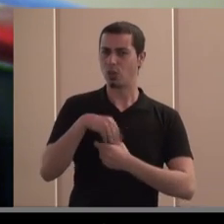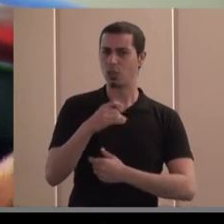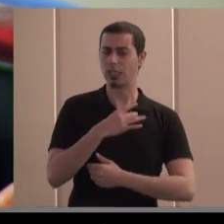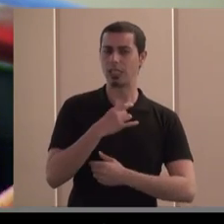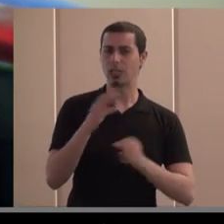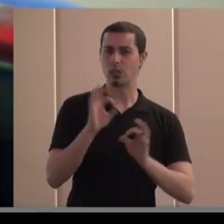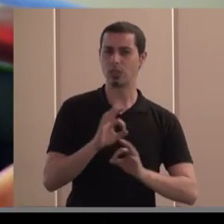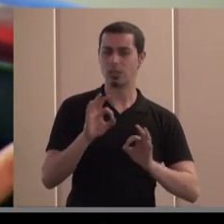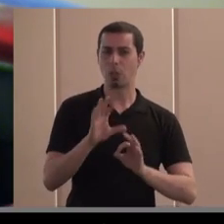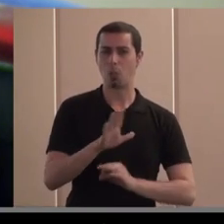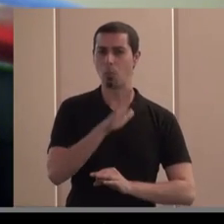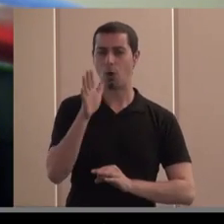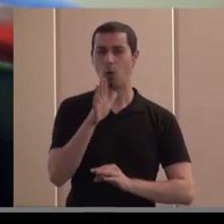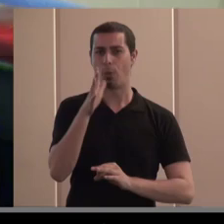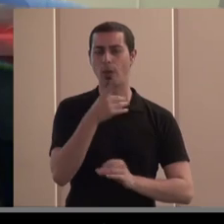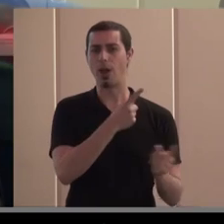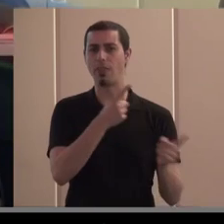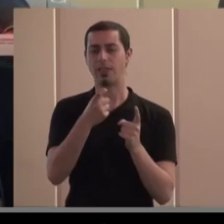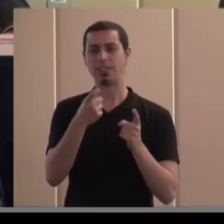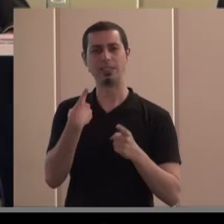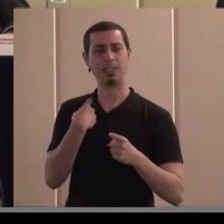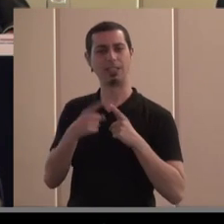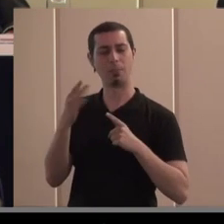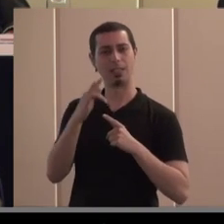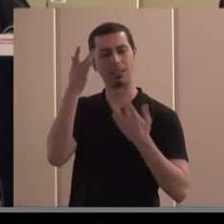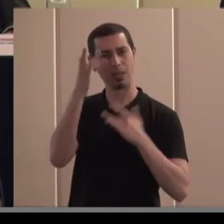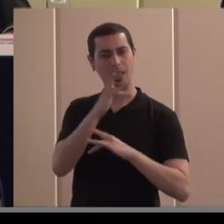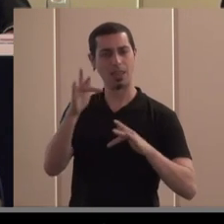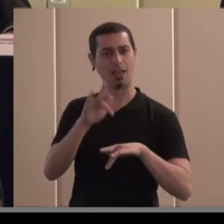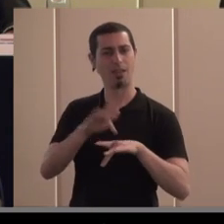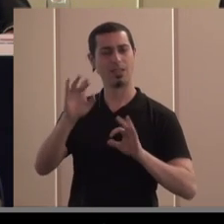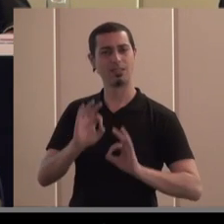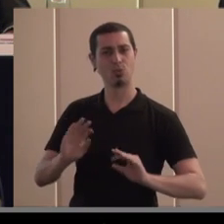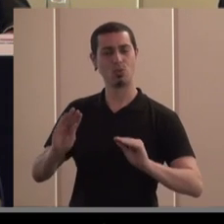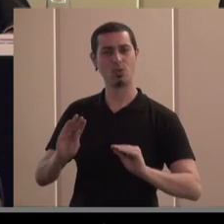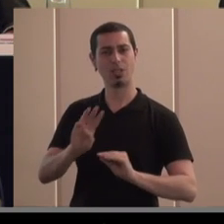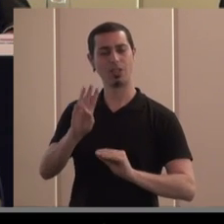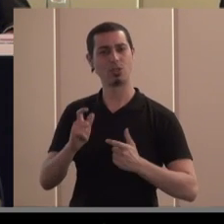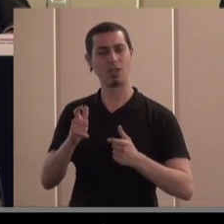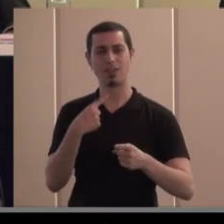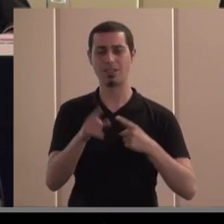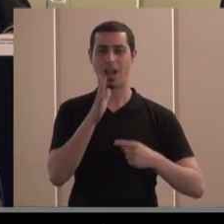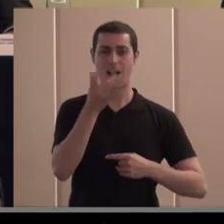son distintas las necesidades y sensibilidades de los trabajadores del tercer sector que las de los otros